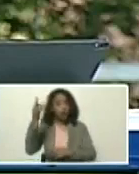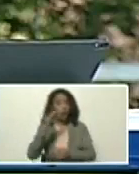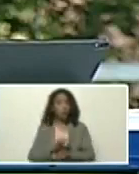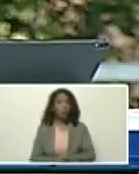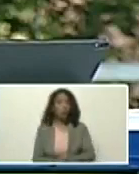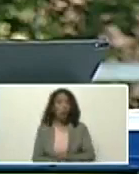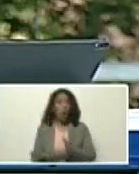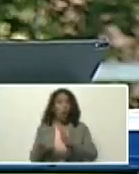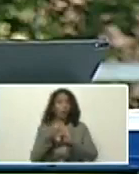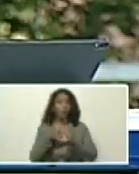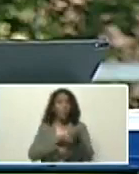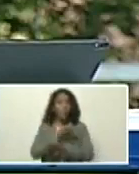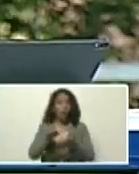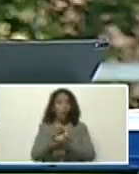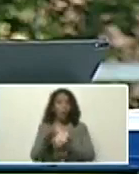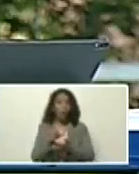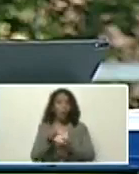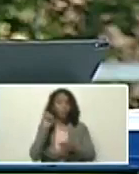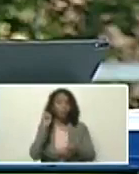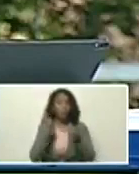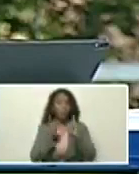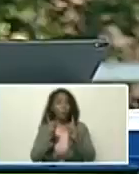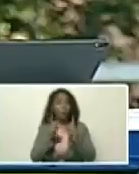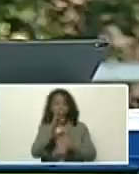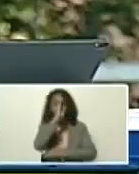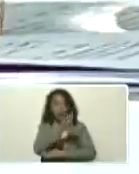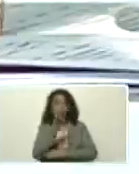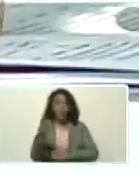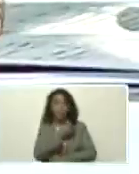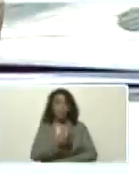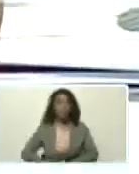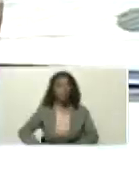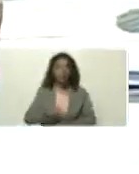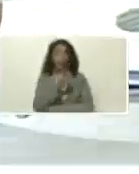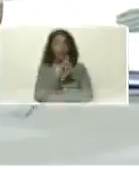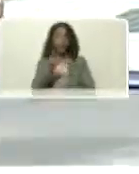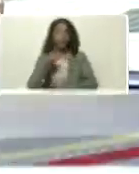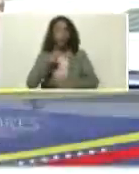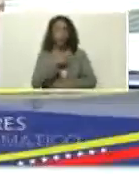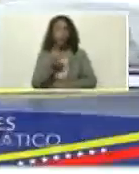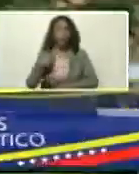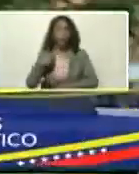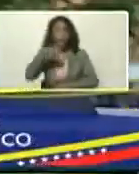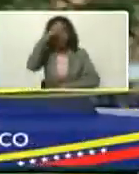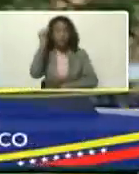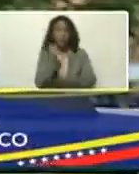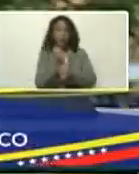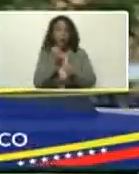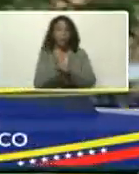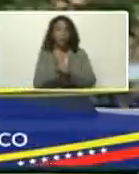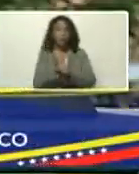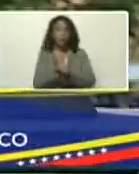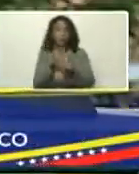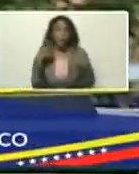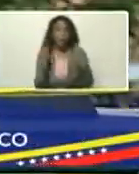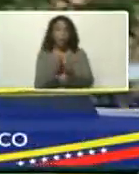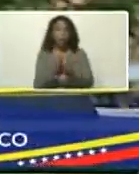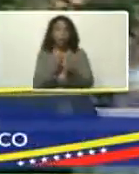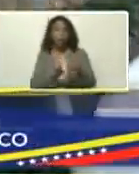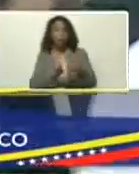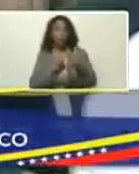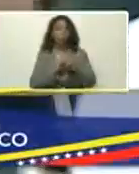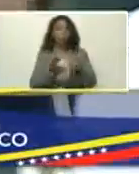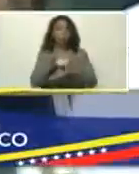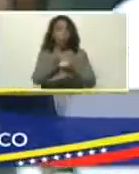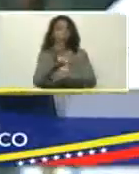contra la crisis climática, va a depender, directo, de la presidencia, de la república, yo quiero que trabajemos juntos, de cerca, todo